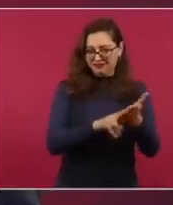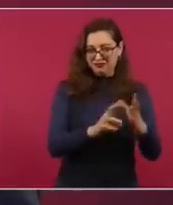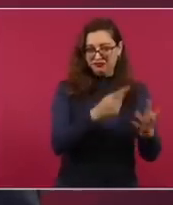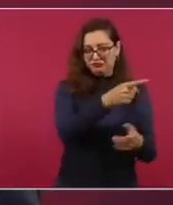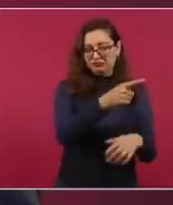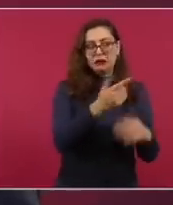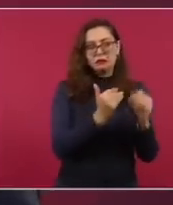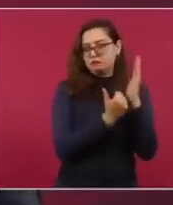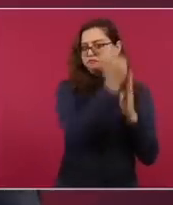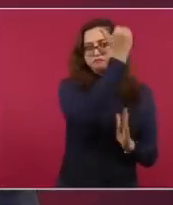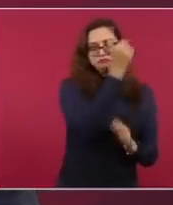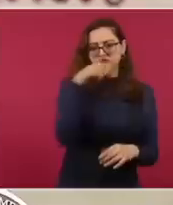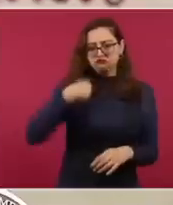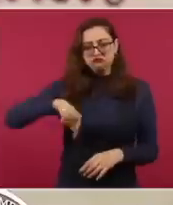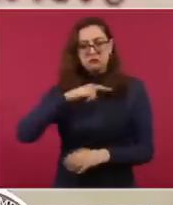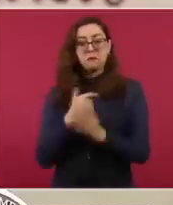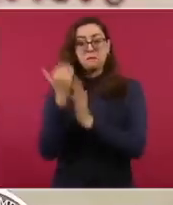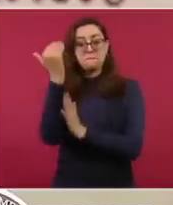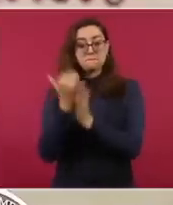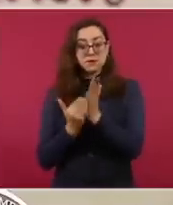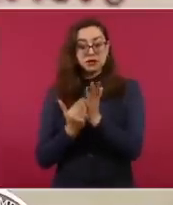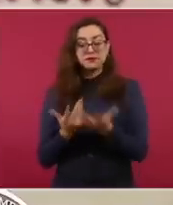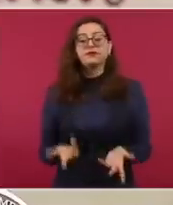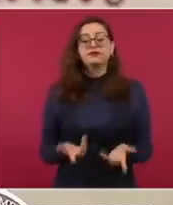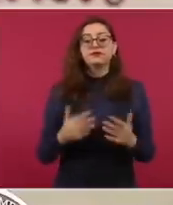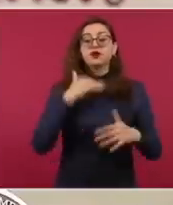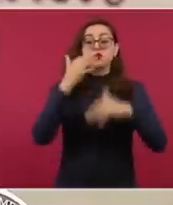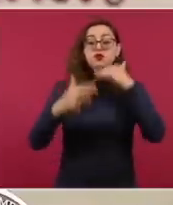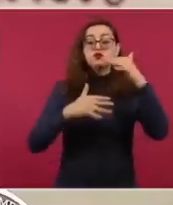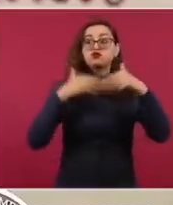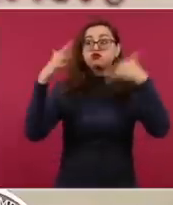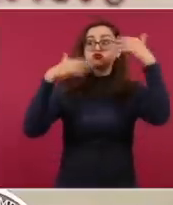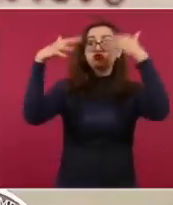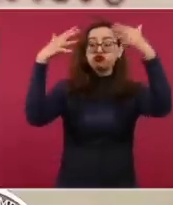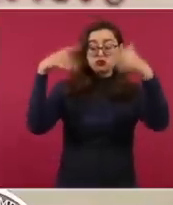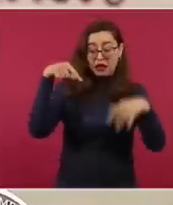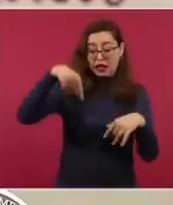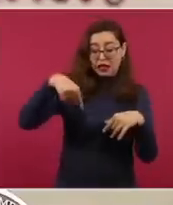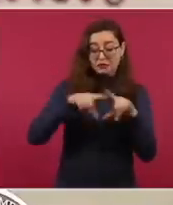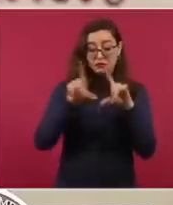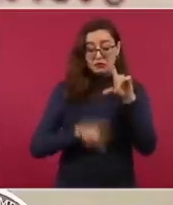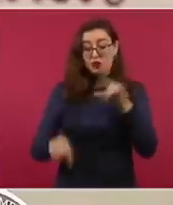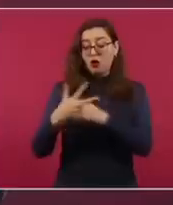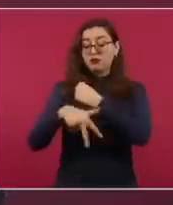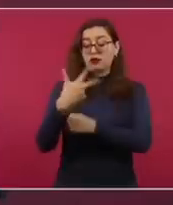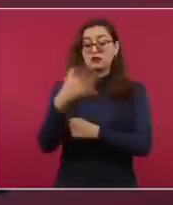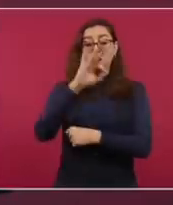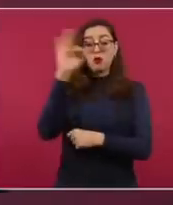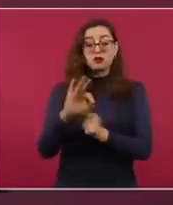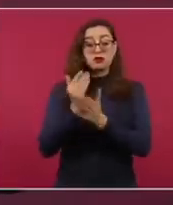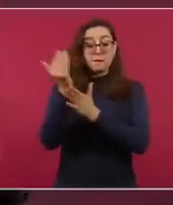emisiones de gases de efecto invernadero de México se redujeron 13 por ciento, con lo cual somos uno de los países